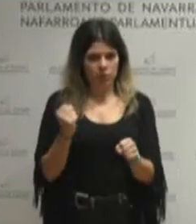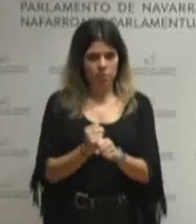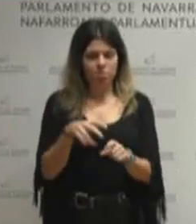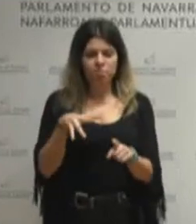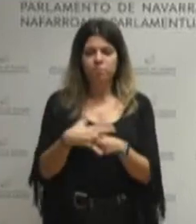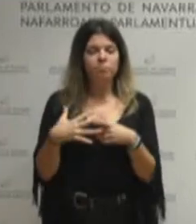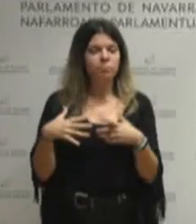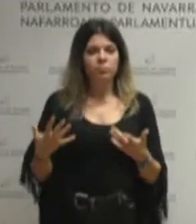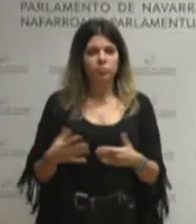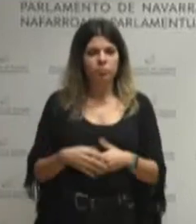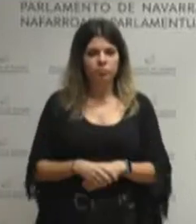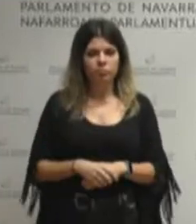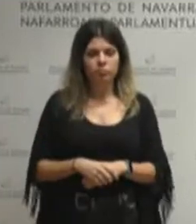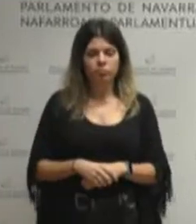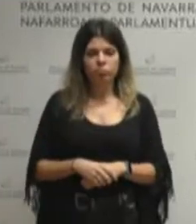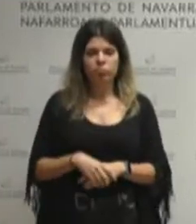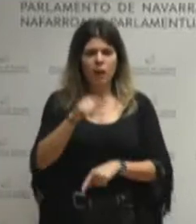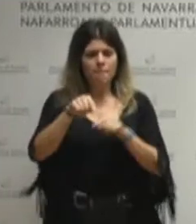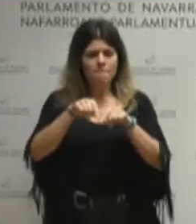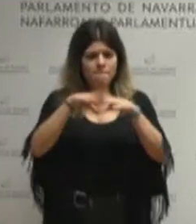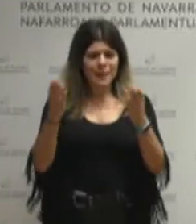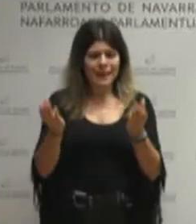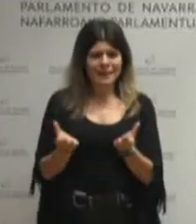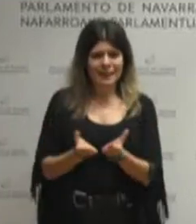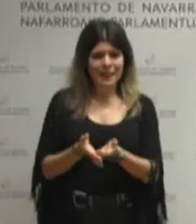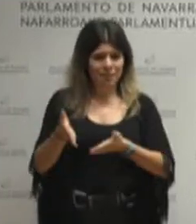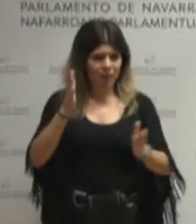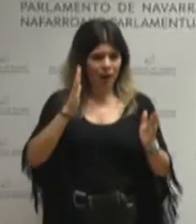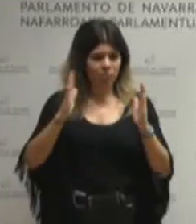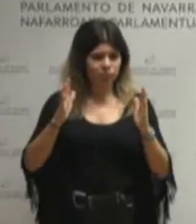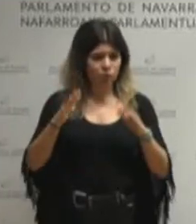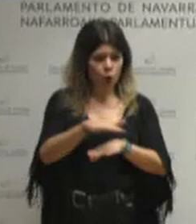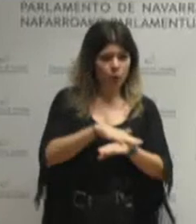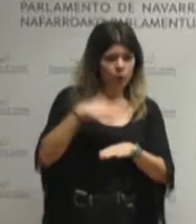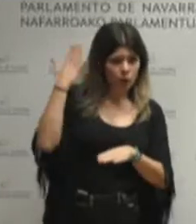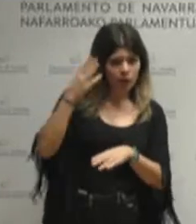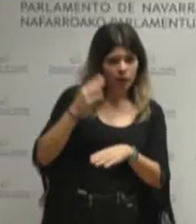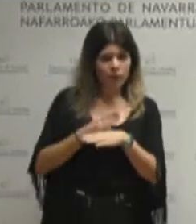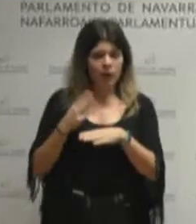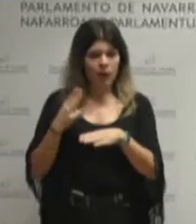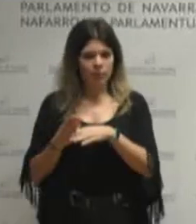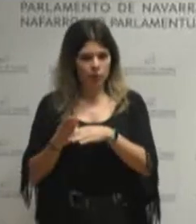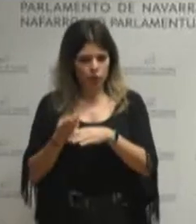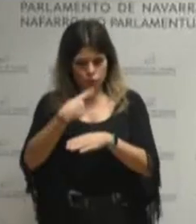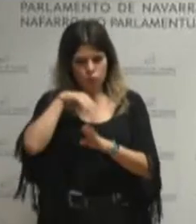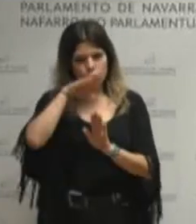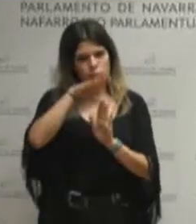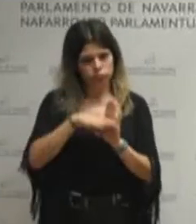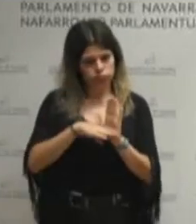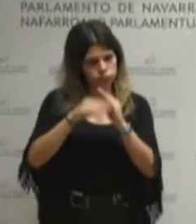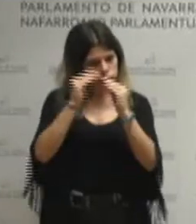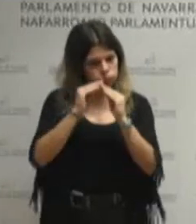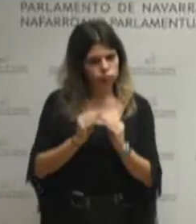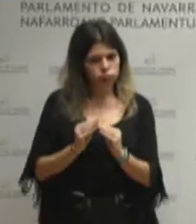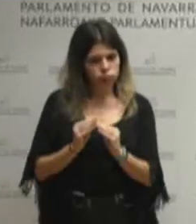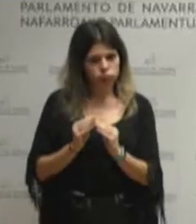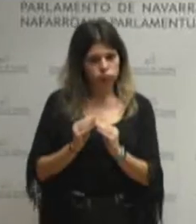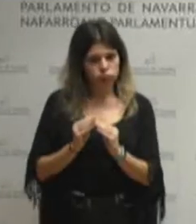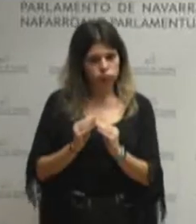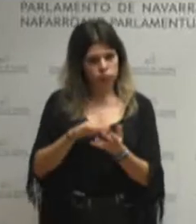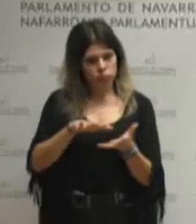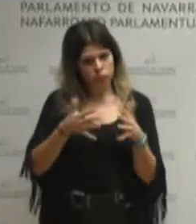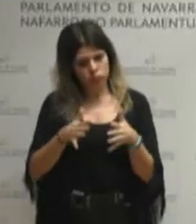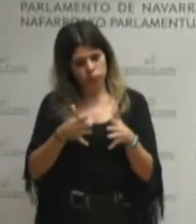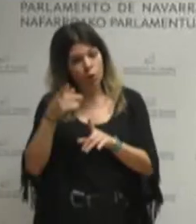a lo largo de la pandemia desde el gobierno de Navarra desde el parlamento hemos adoptado medidas para paliar